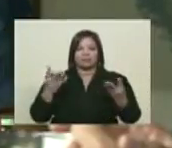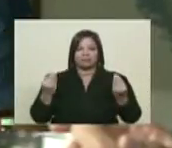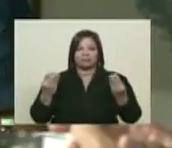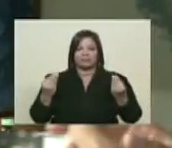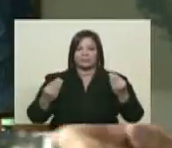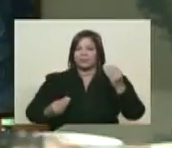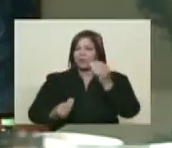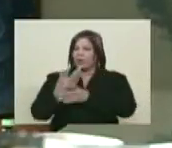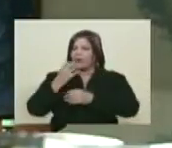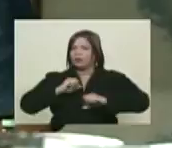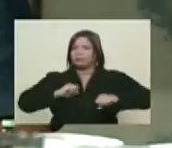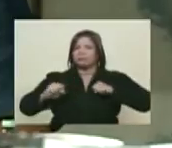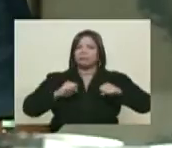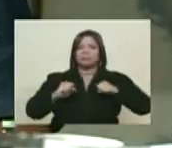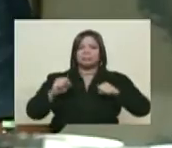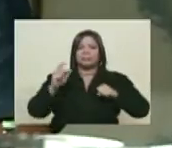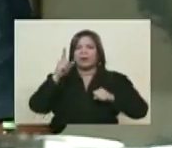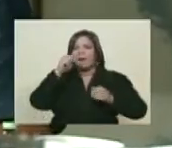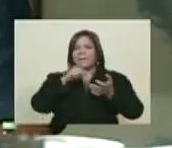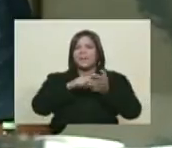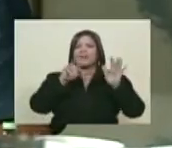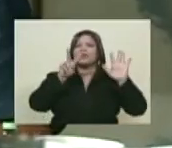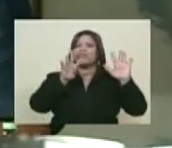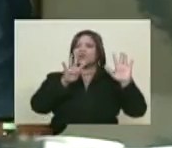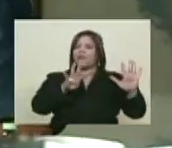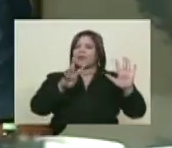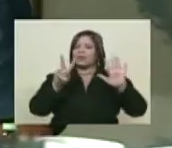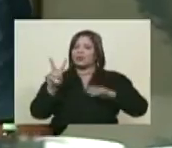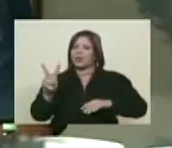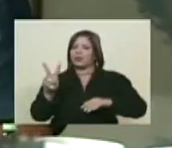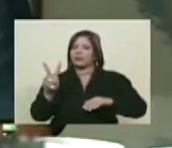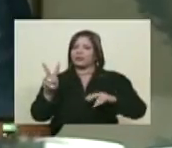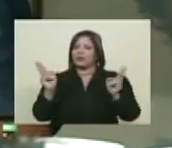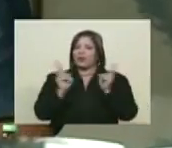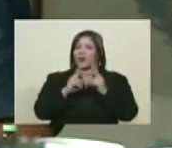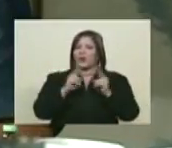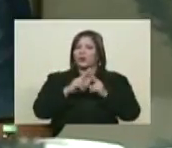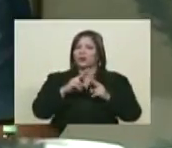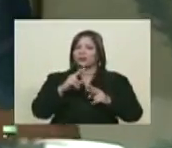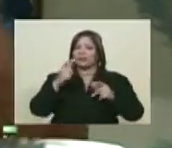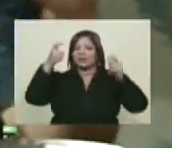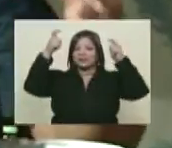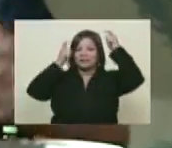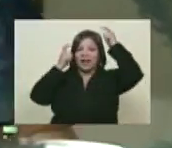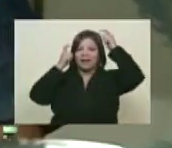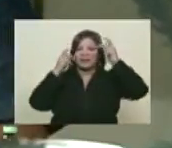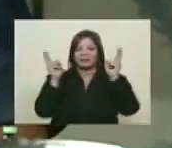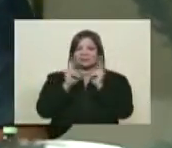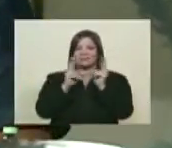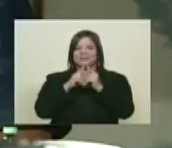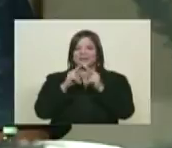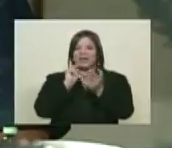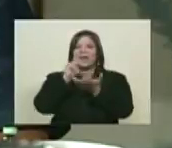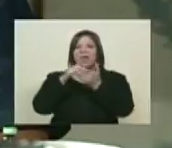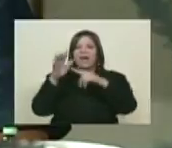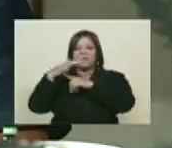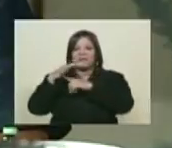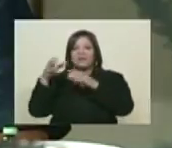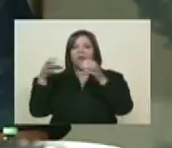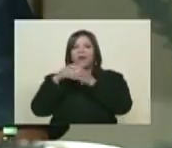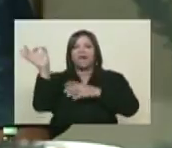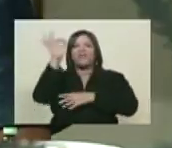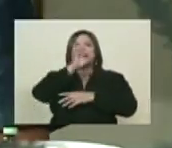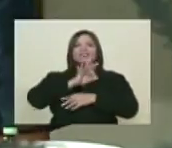convulsionado. Recuerda que el año 92 conocimos a Hugo Chávez. Y participaba en la Federación de Centros